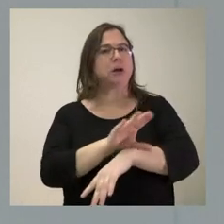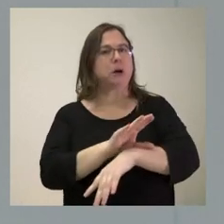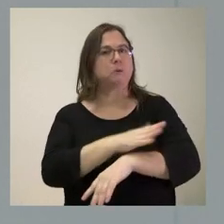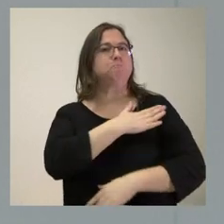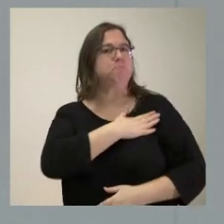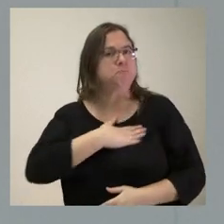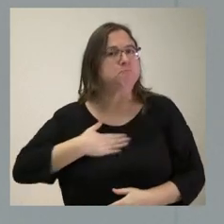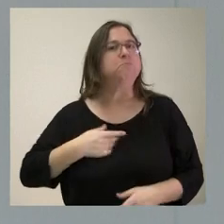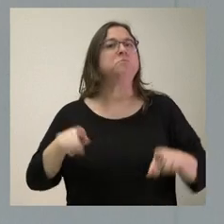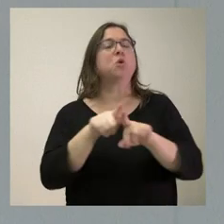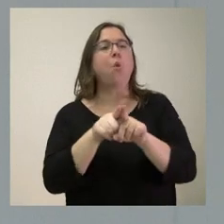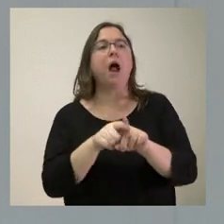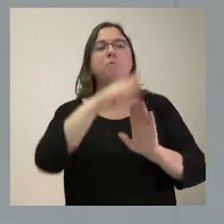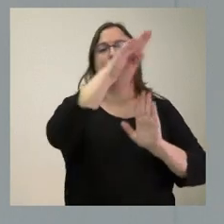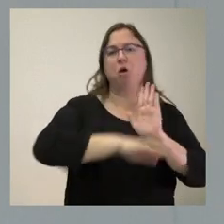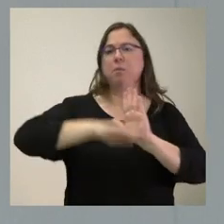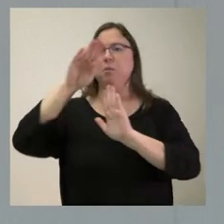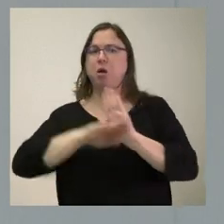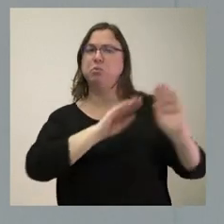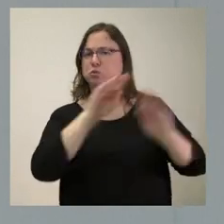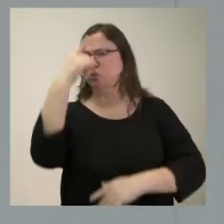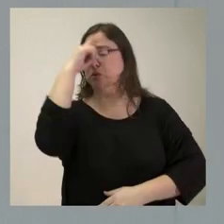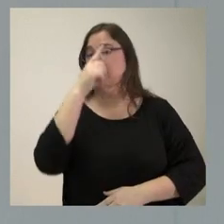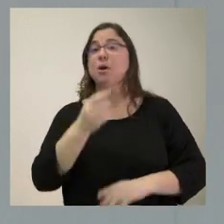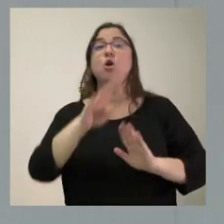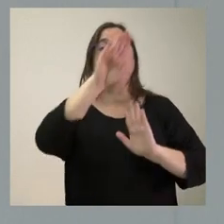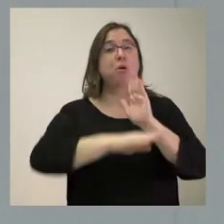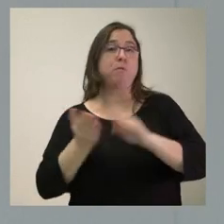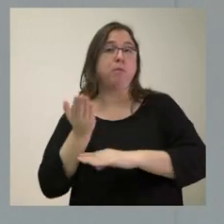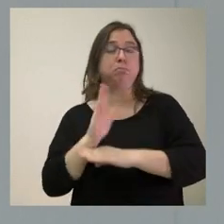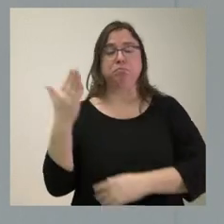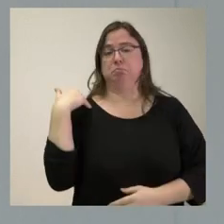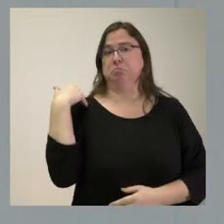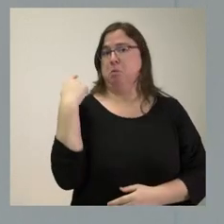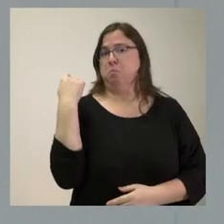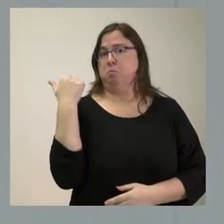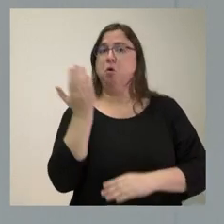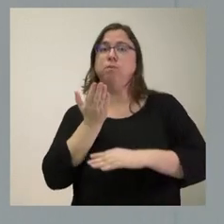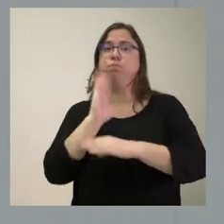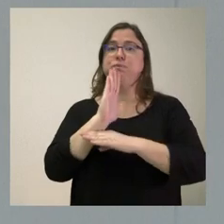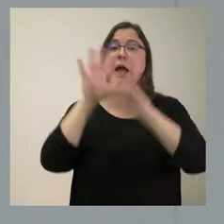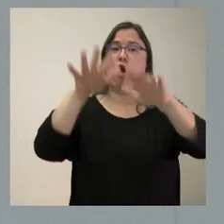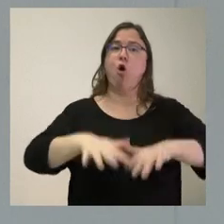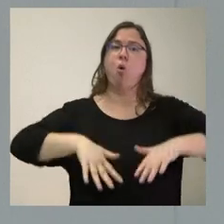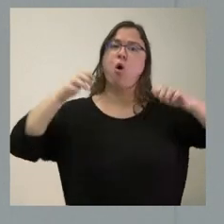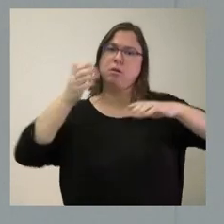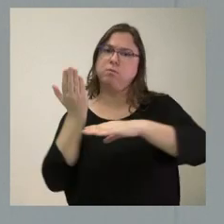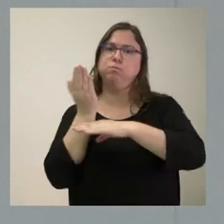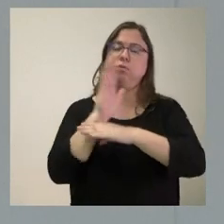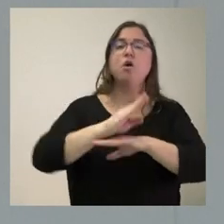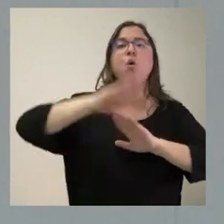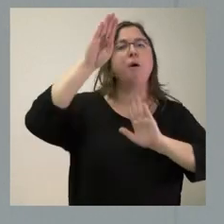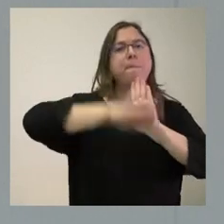que tienen que hacer, cuál es su programa. El presentaron su programa de gobierno hace no mucho tiempo ante las Cortes de Castilla y León. El programa